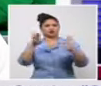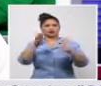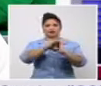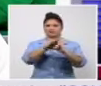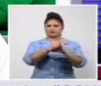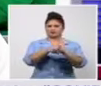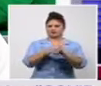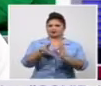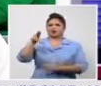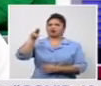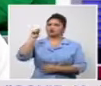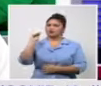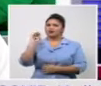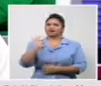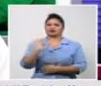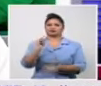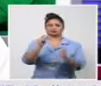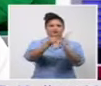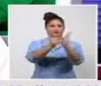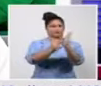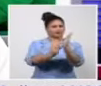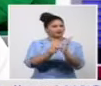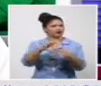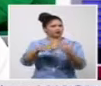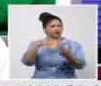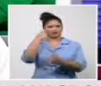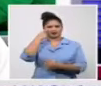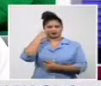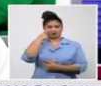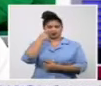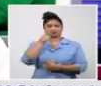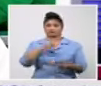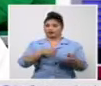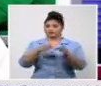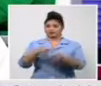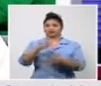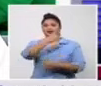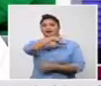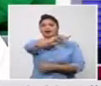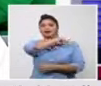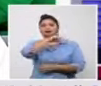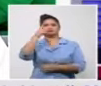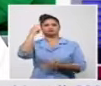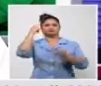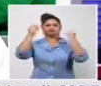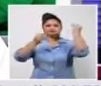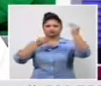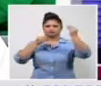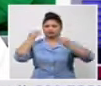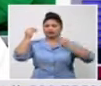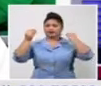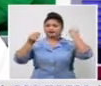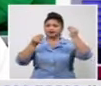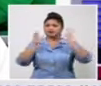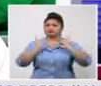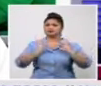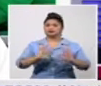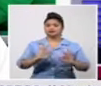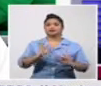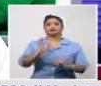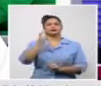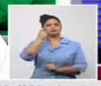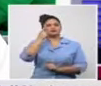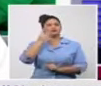vimos ahí el análisis que se hizo ayer por el grupo temporal nacional y y cómo se van